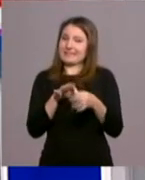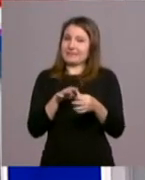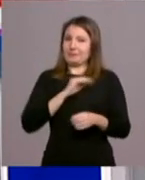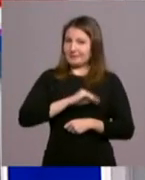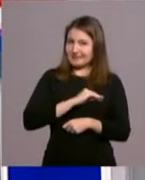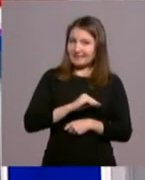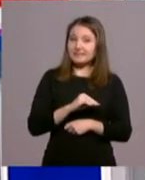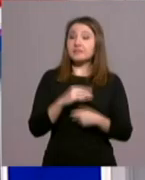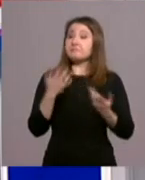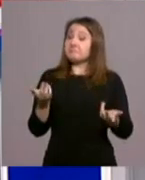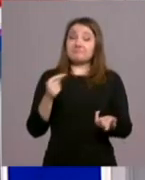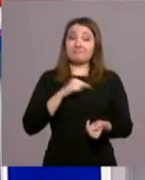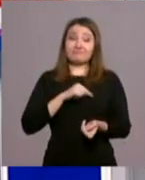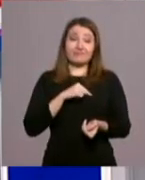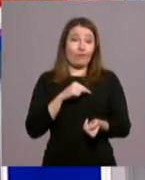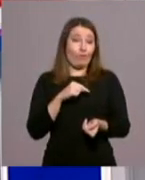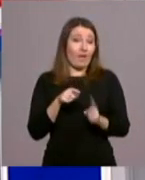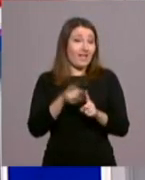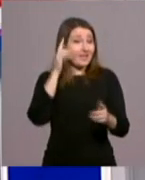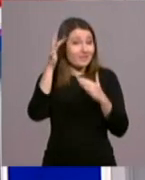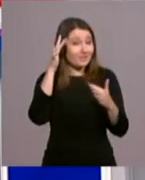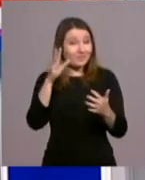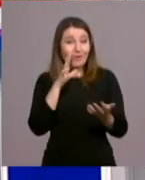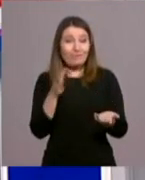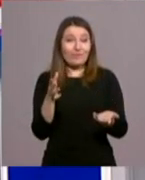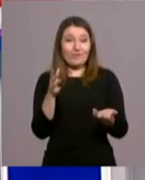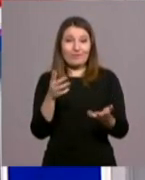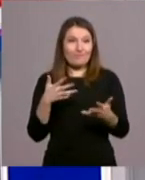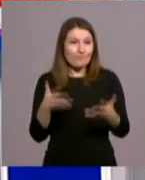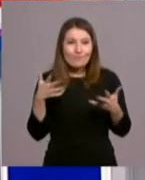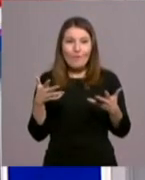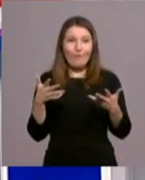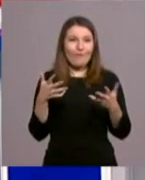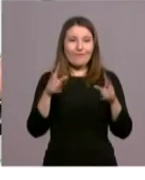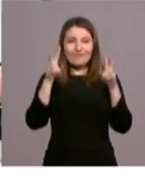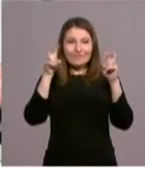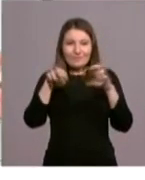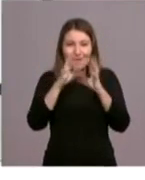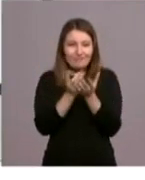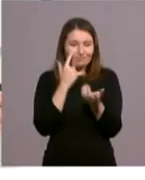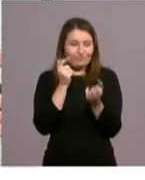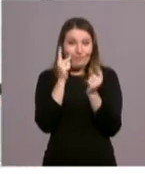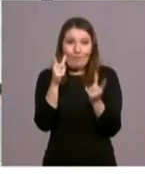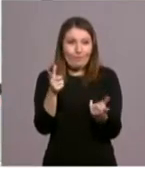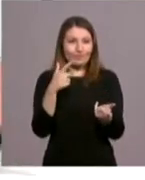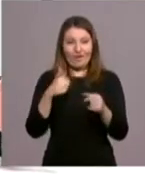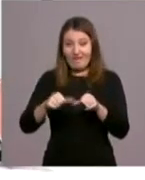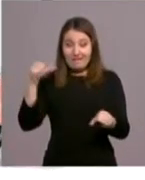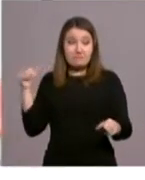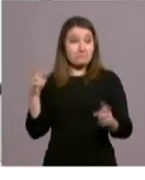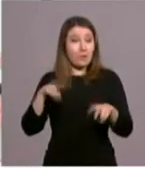Y bueno, pues lo afronto con mucha ilusión porque me encanta todo este mundo, que ha sido un descubrimiento, porque yo nunca he estado